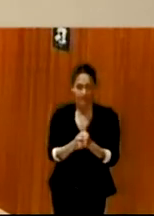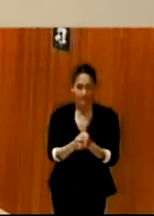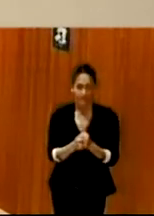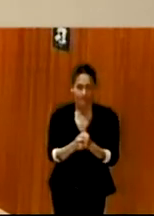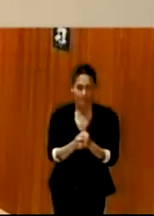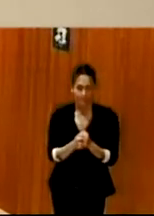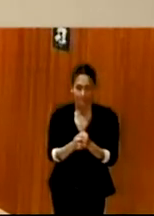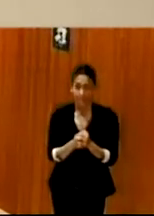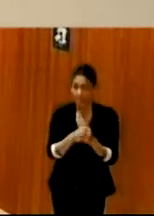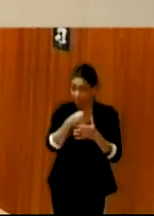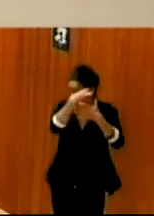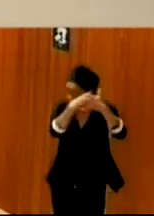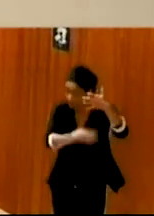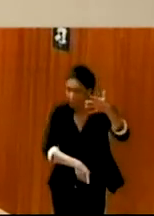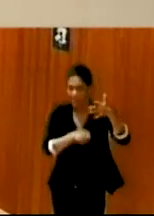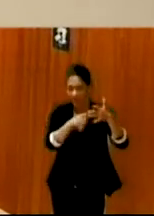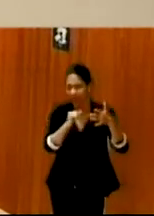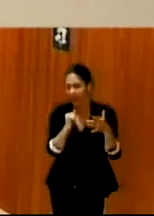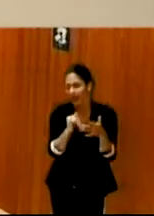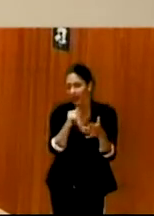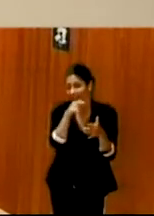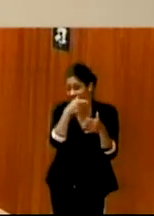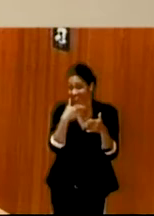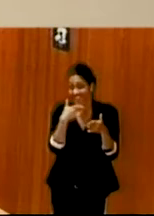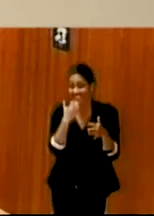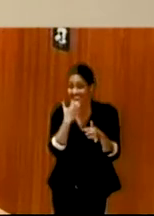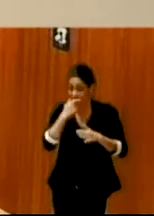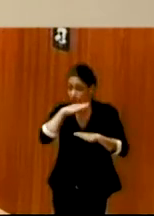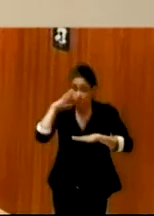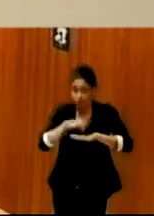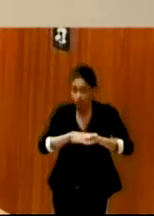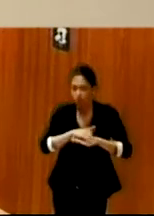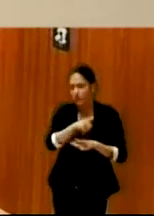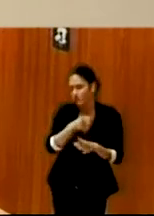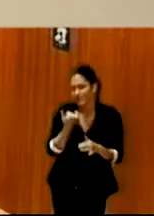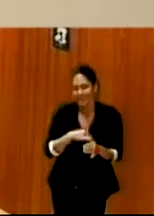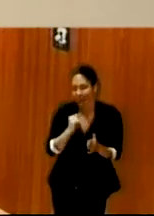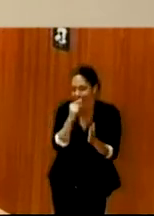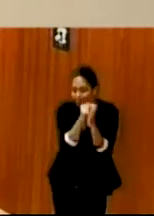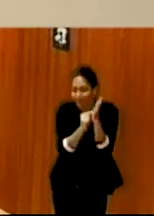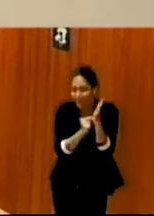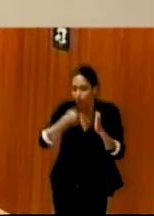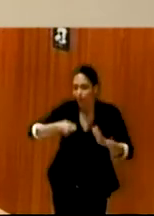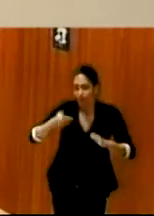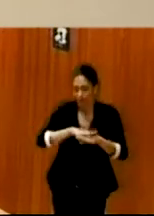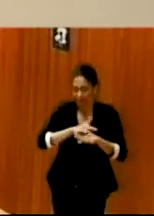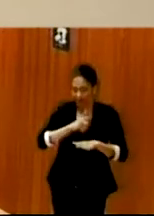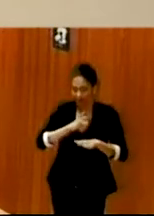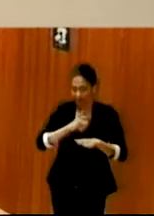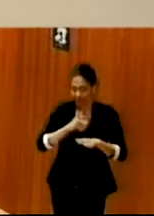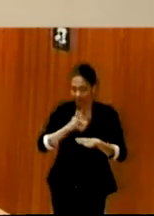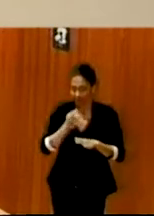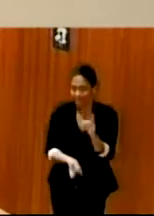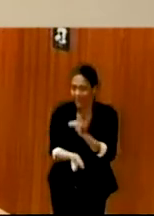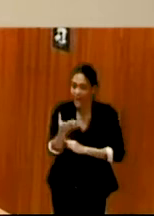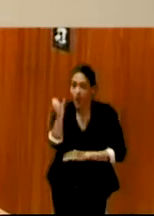necesario para hacer conciertos inclusivos al 100%. Y lo tiene ya. Muchas veces faltan